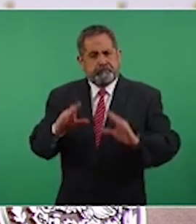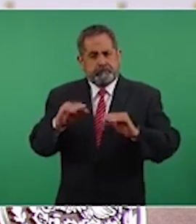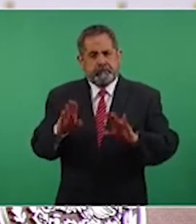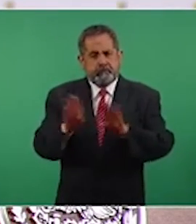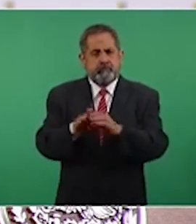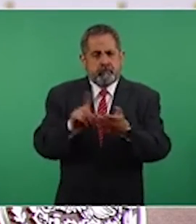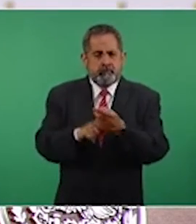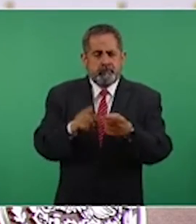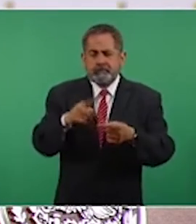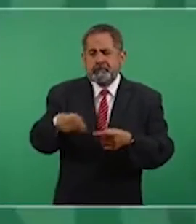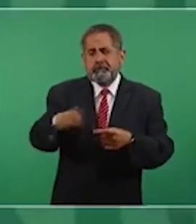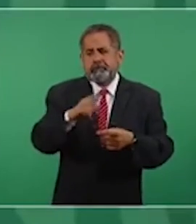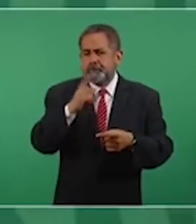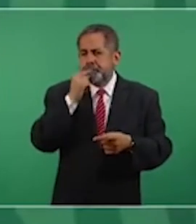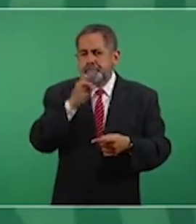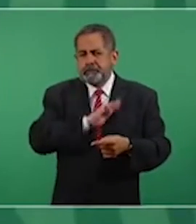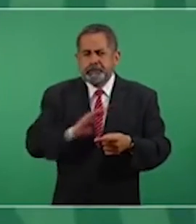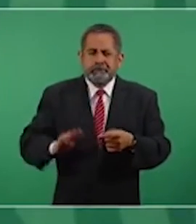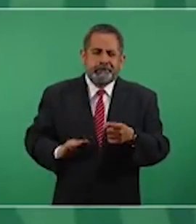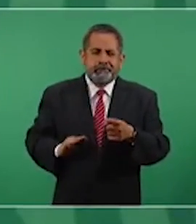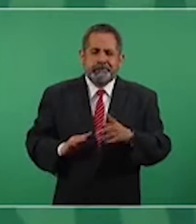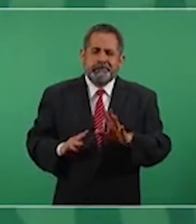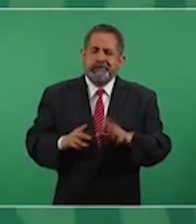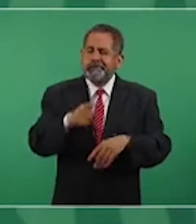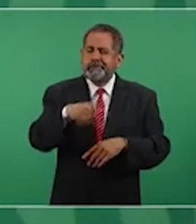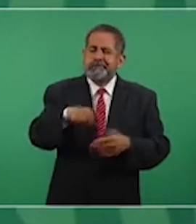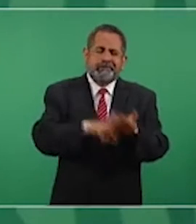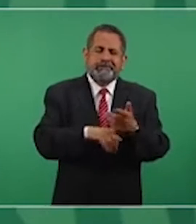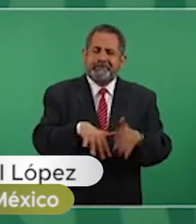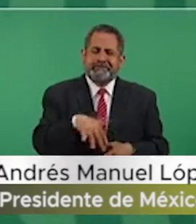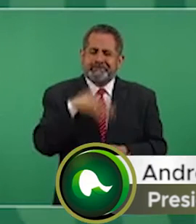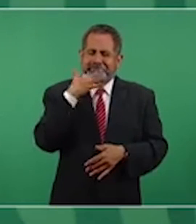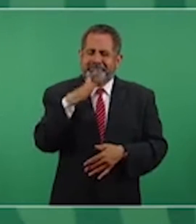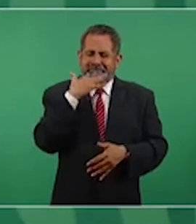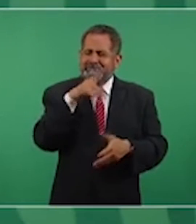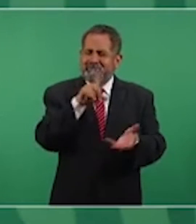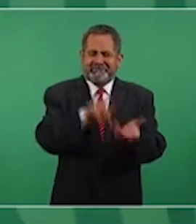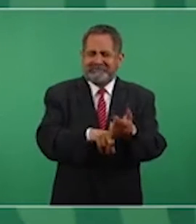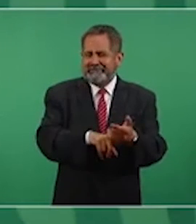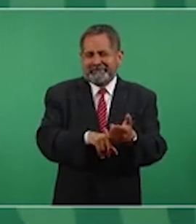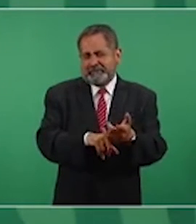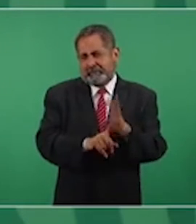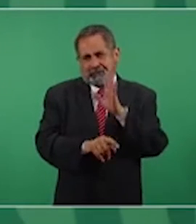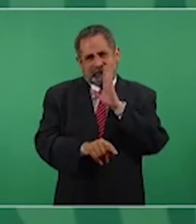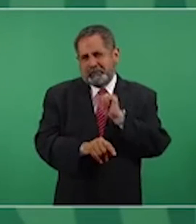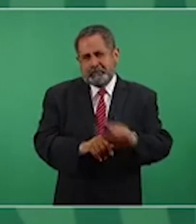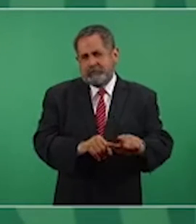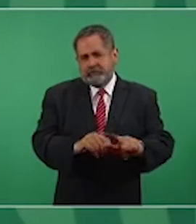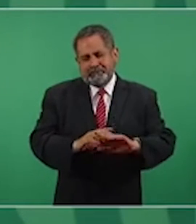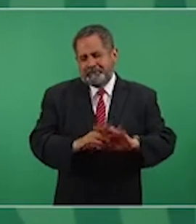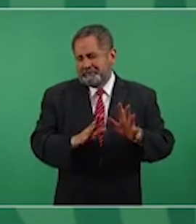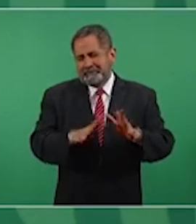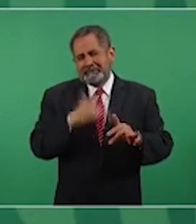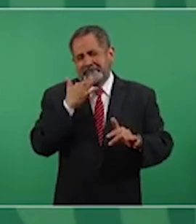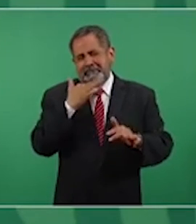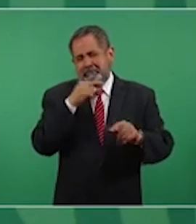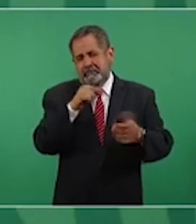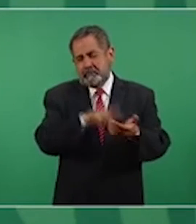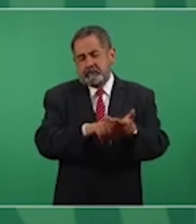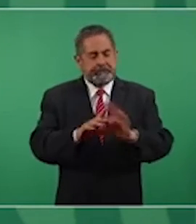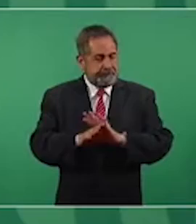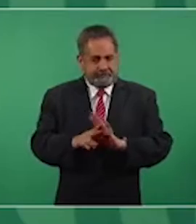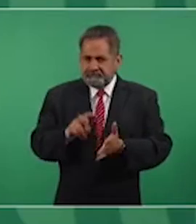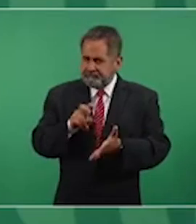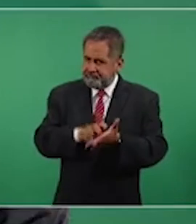ya están muy echadas a perder y hay